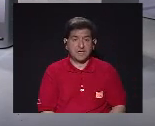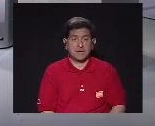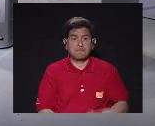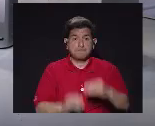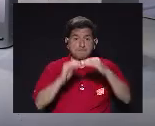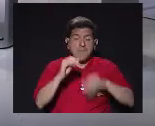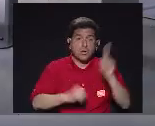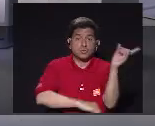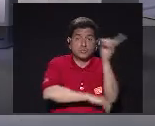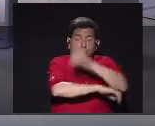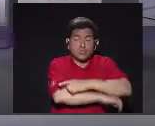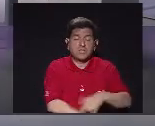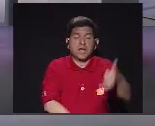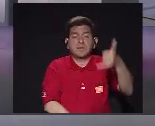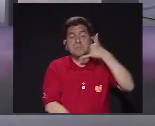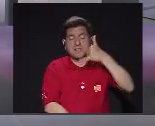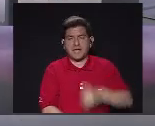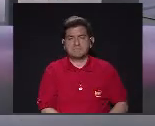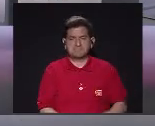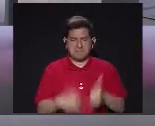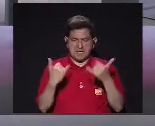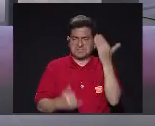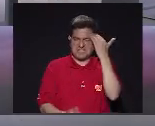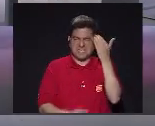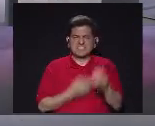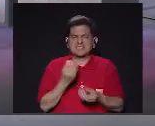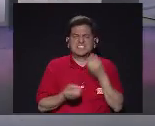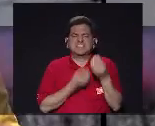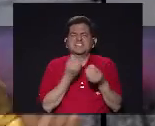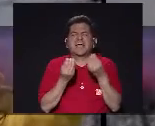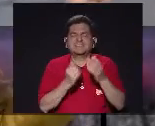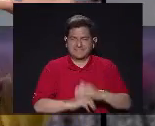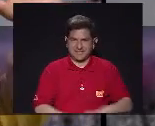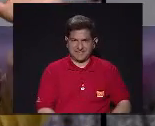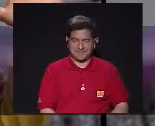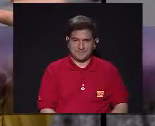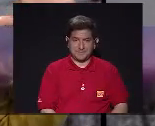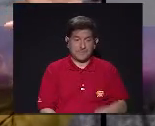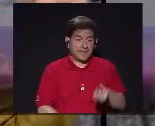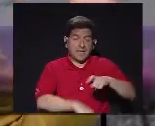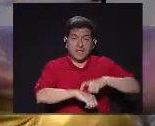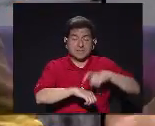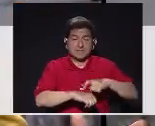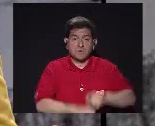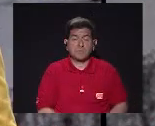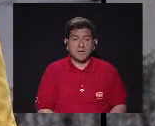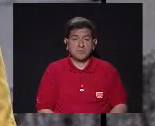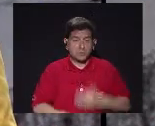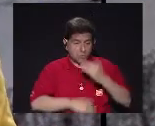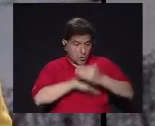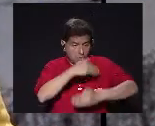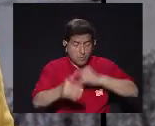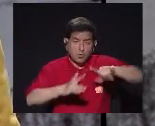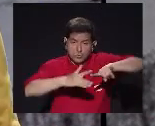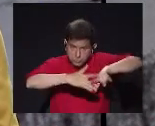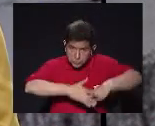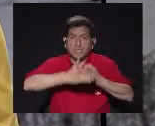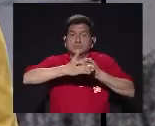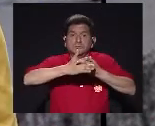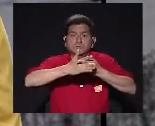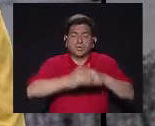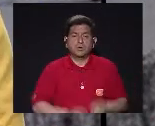pasaron dos días Al día siguiente Me llama Carlos Y me dice Daniel Ya sé qué es que vamos a hacer Y entonces Ahí es donde se desencadenó Todo este proceso De